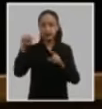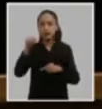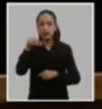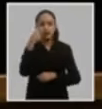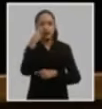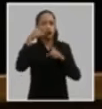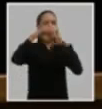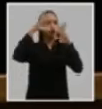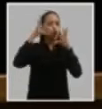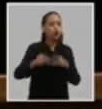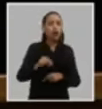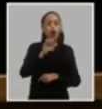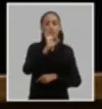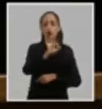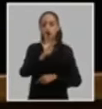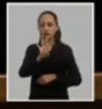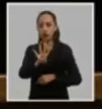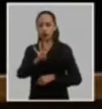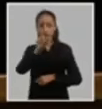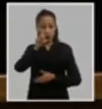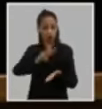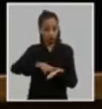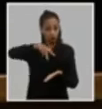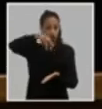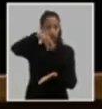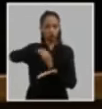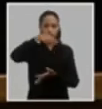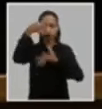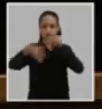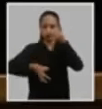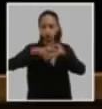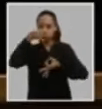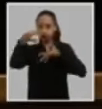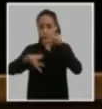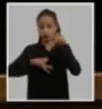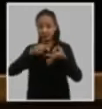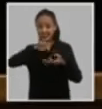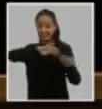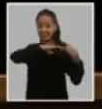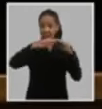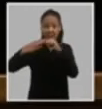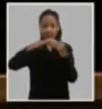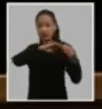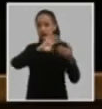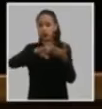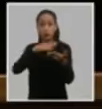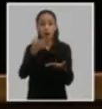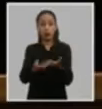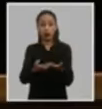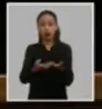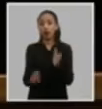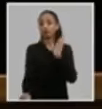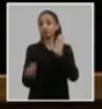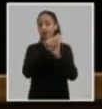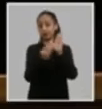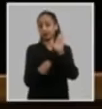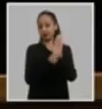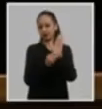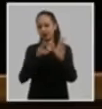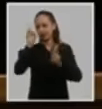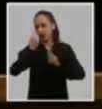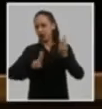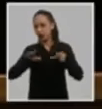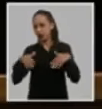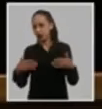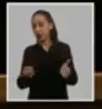produjeron un total de ochenta y cuatro intervenciones a partir de lo discutido y las propuestas realizadas se acordó